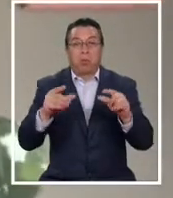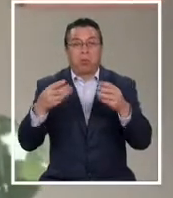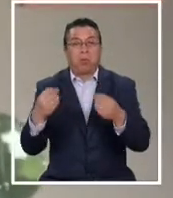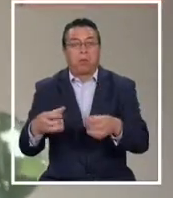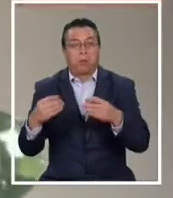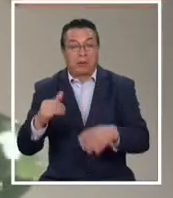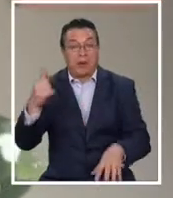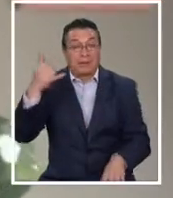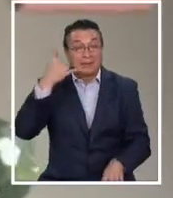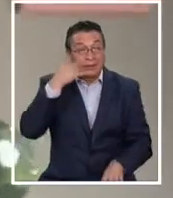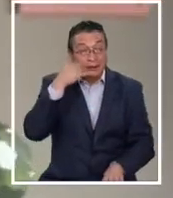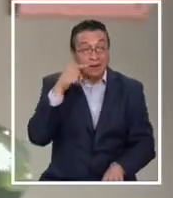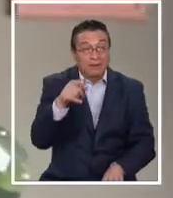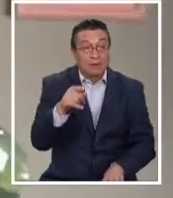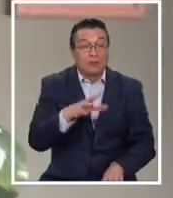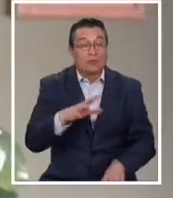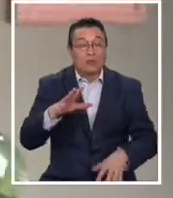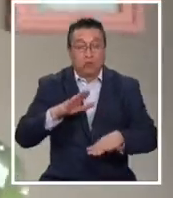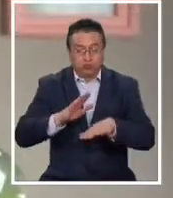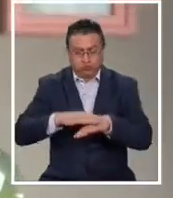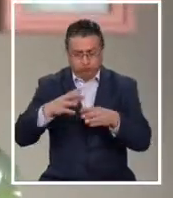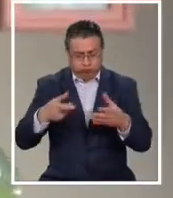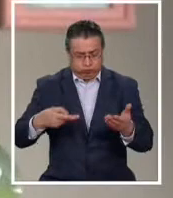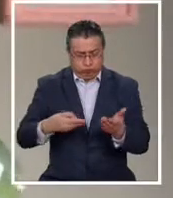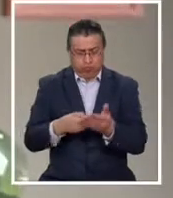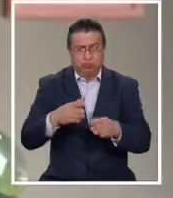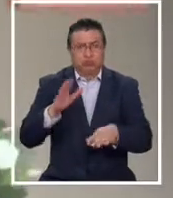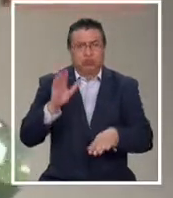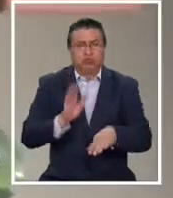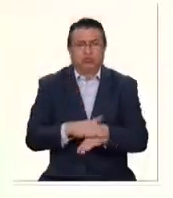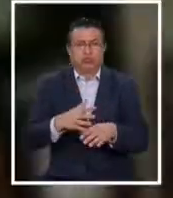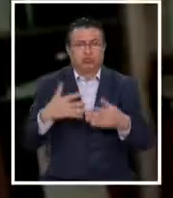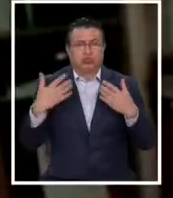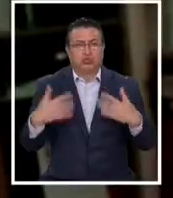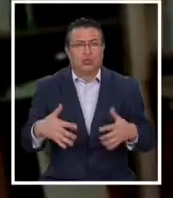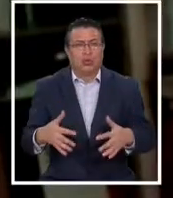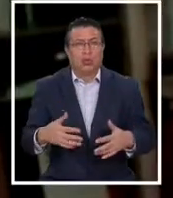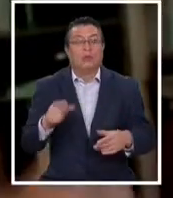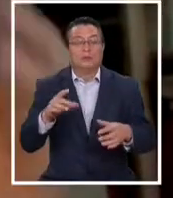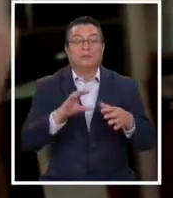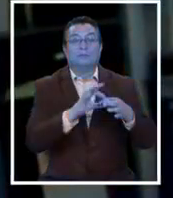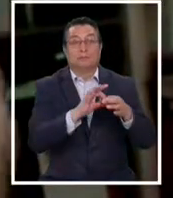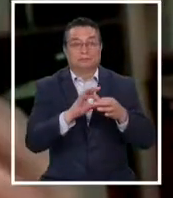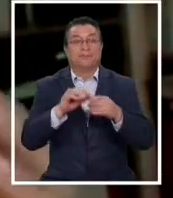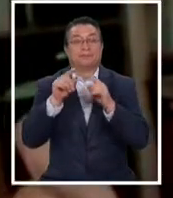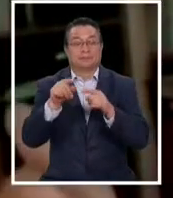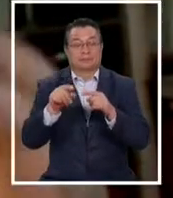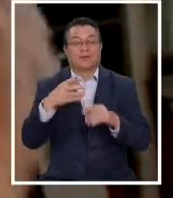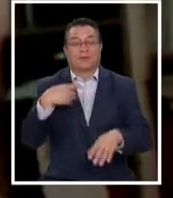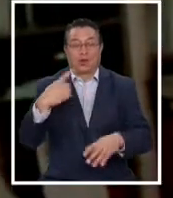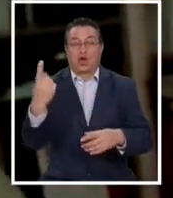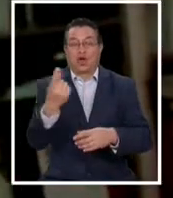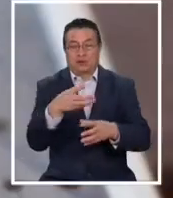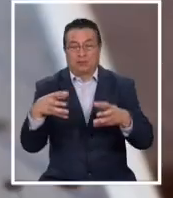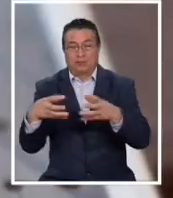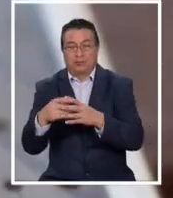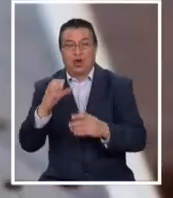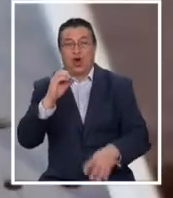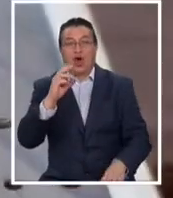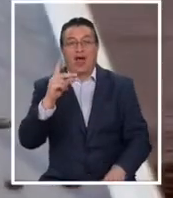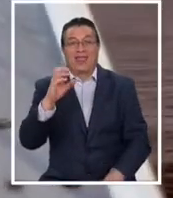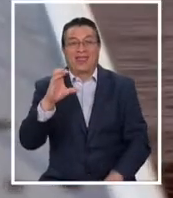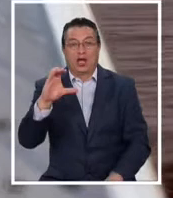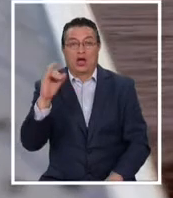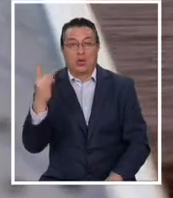El teléfono prácticamente ardía cuando lo cargaba, se ponía muy caliente. La histórica Organización de Consumidores Odecu